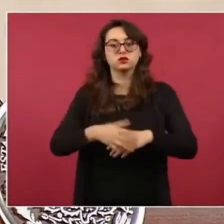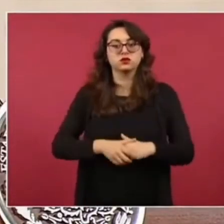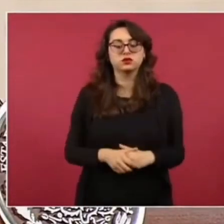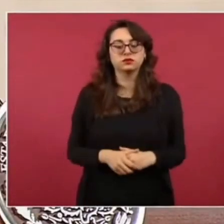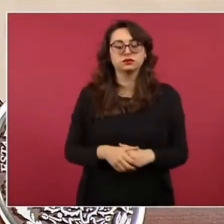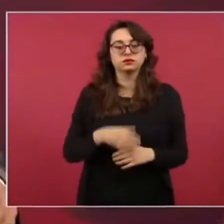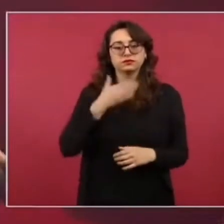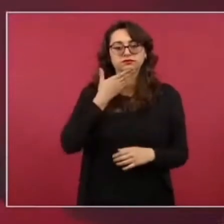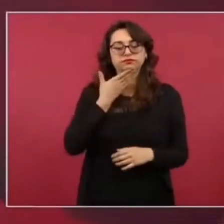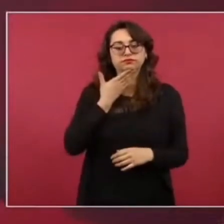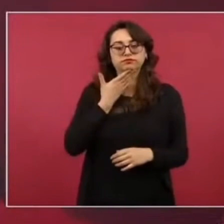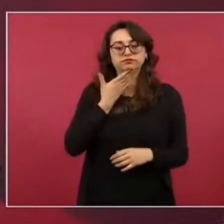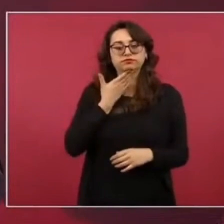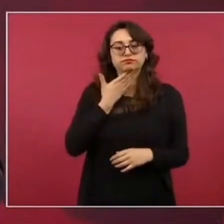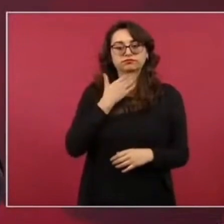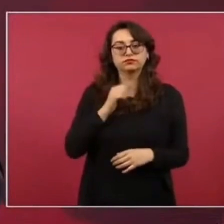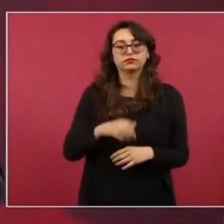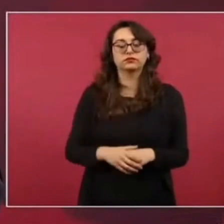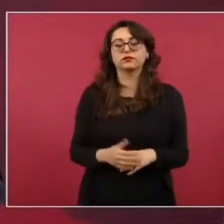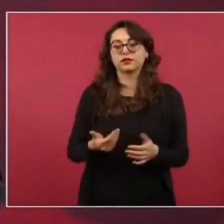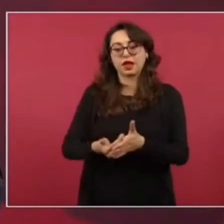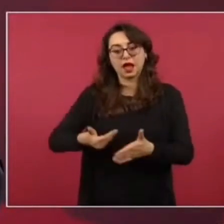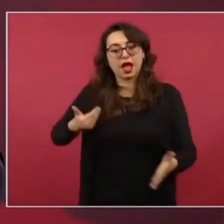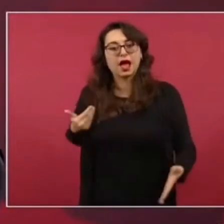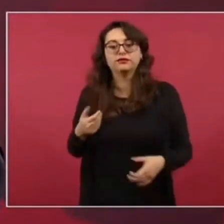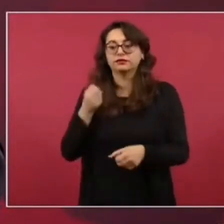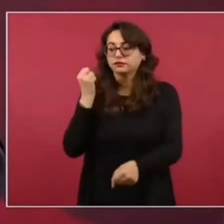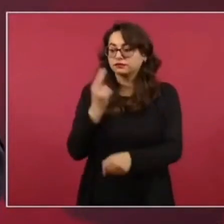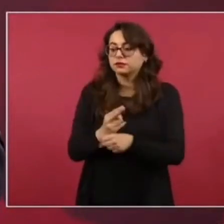toda la parte preventiva